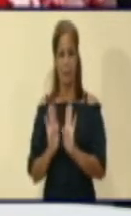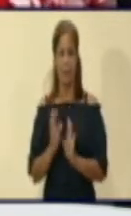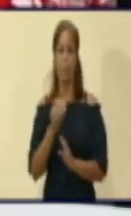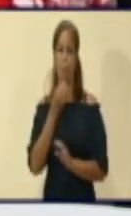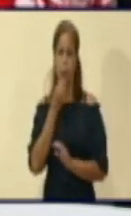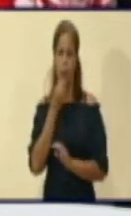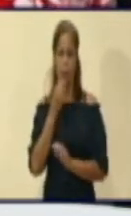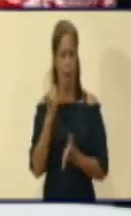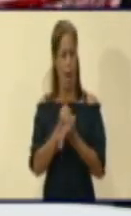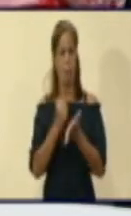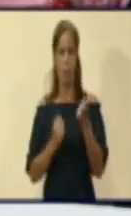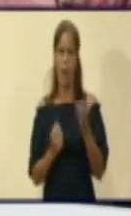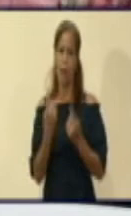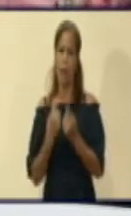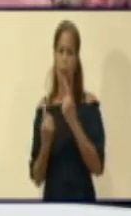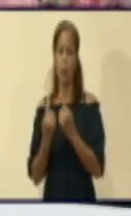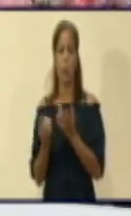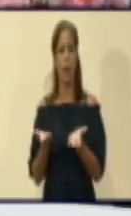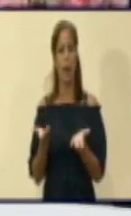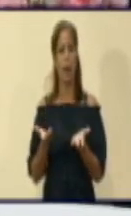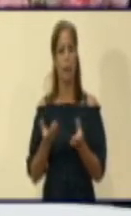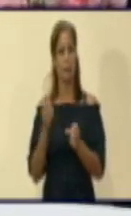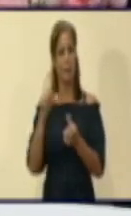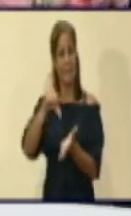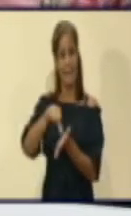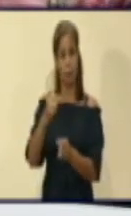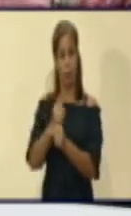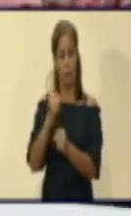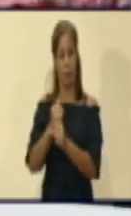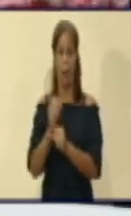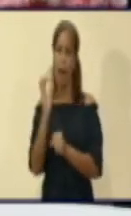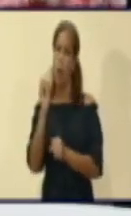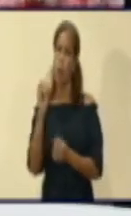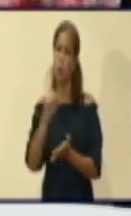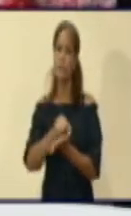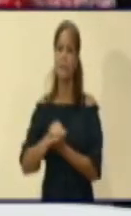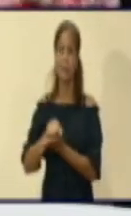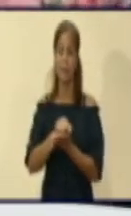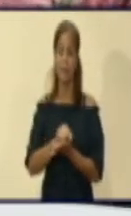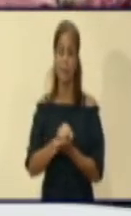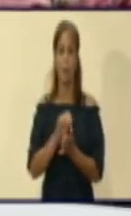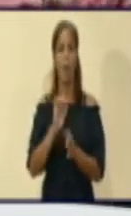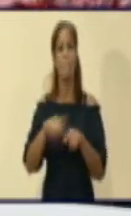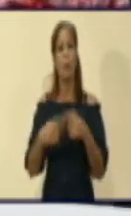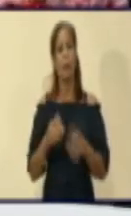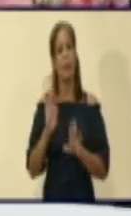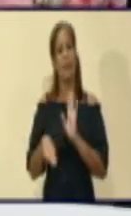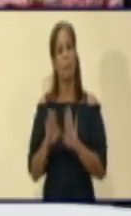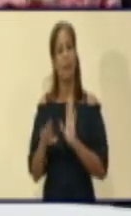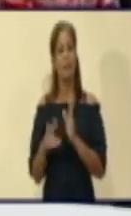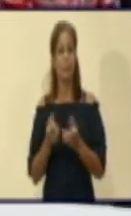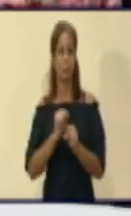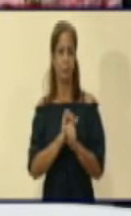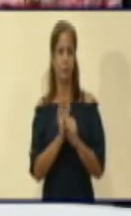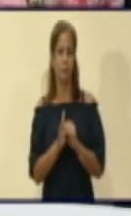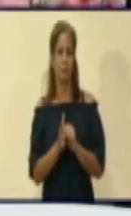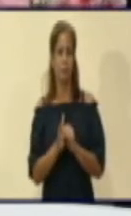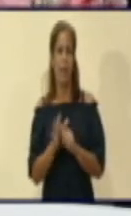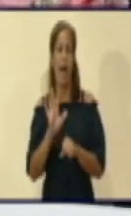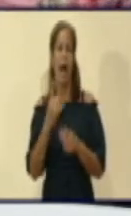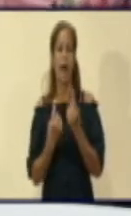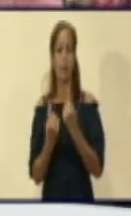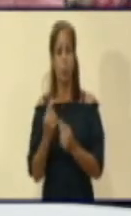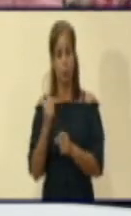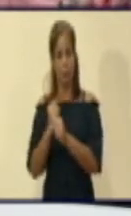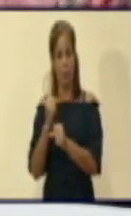o aprobar cerrar alguna actividad o servicio acorde con la situación epidemiológica. Aquel trabajador que esté impedido de asistir a su